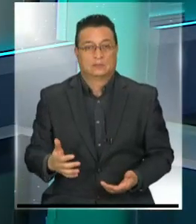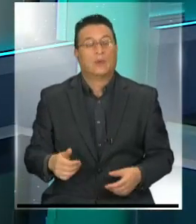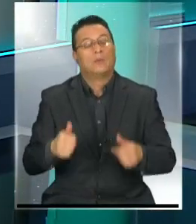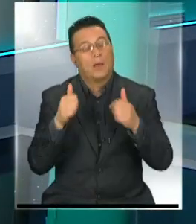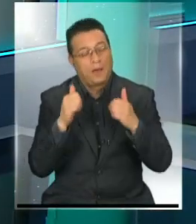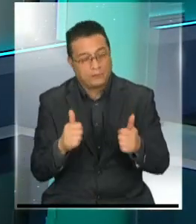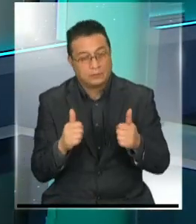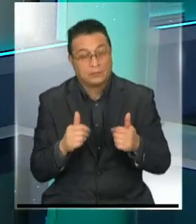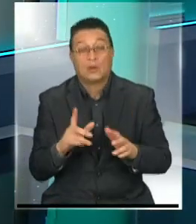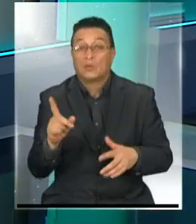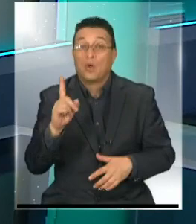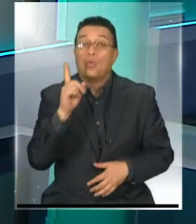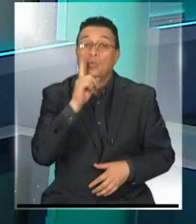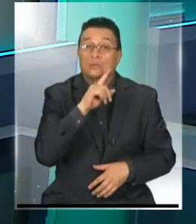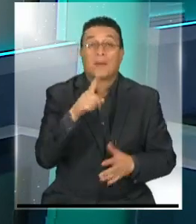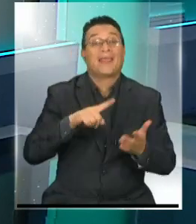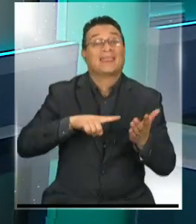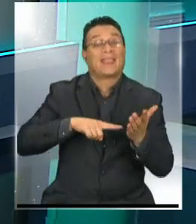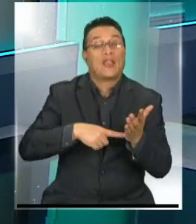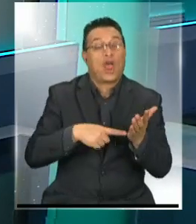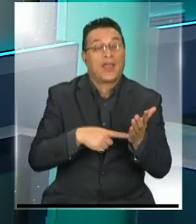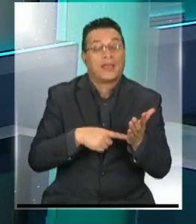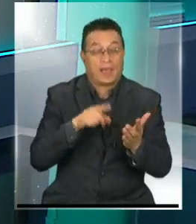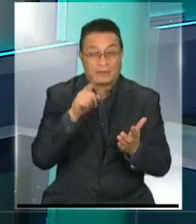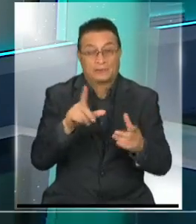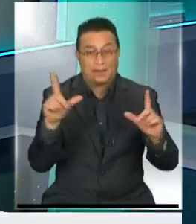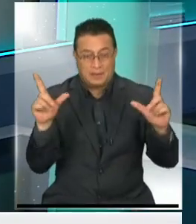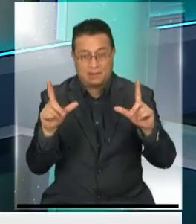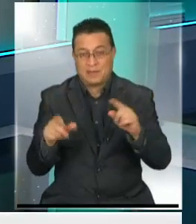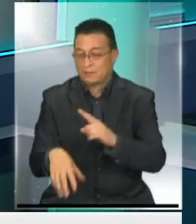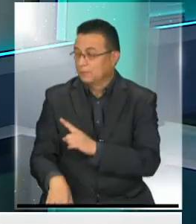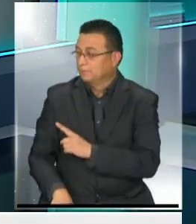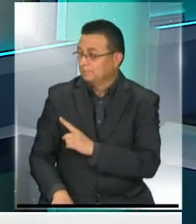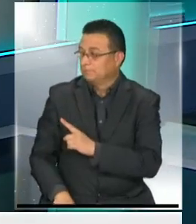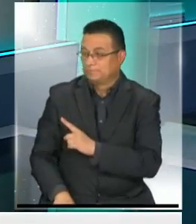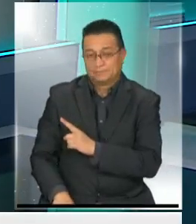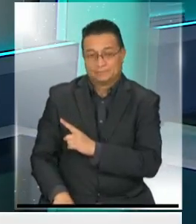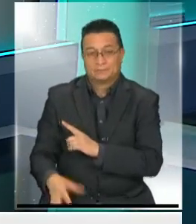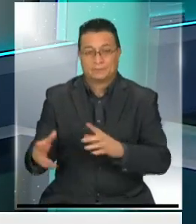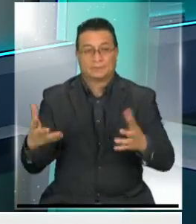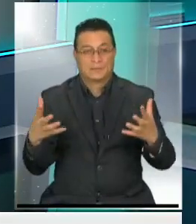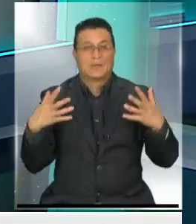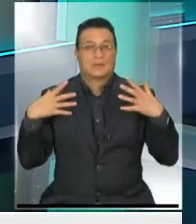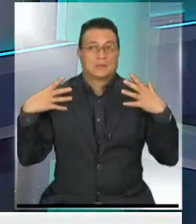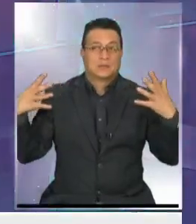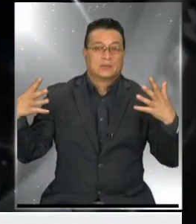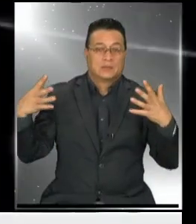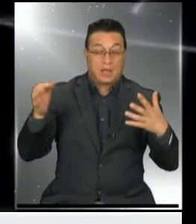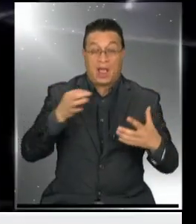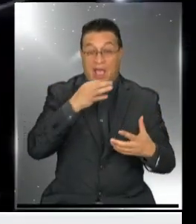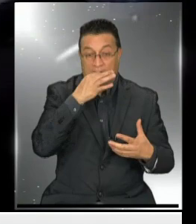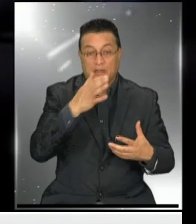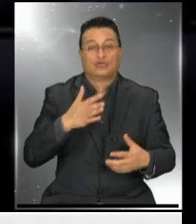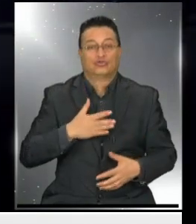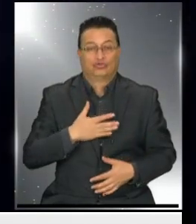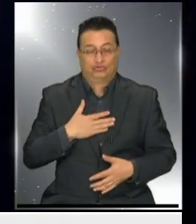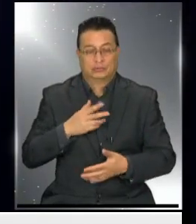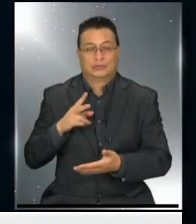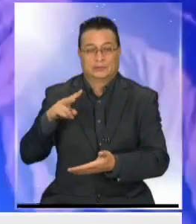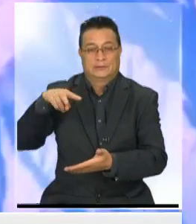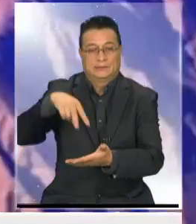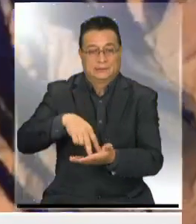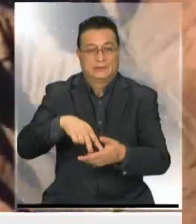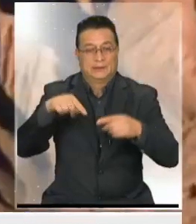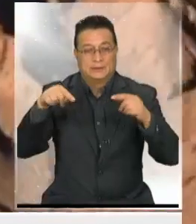Excelente. No nos vamos a ir sin hablar de tecnología. Por favor, mostremos la imagen que tenemos preparada, porque hay un gigante que dice, estoy presente, estoy